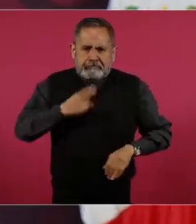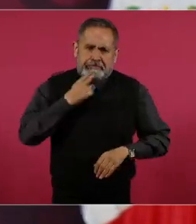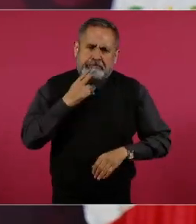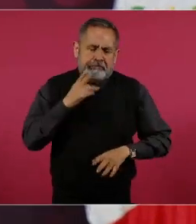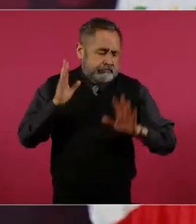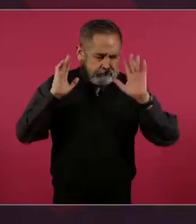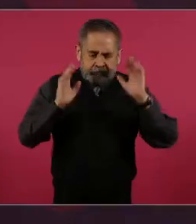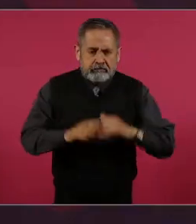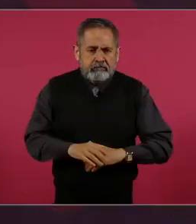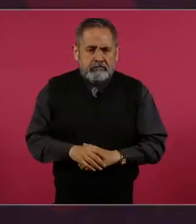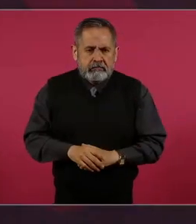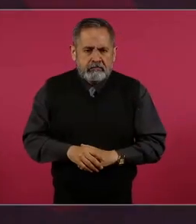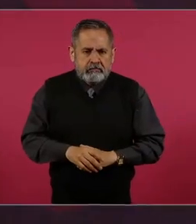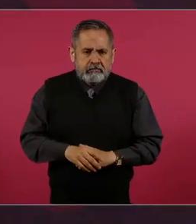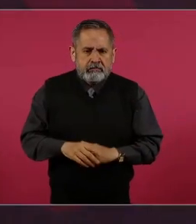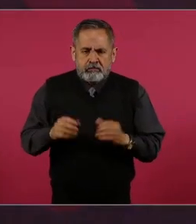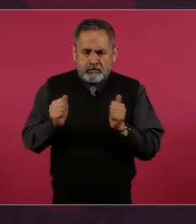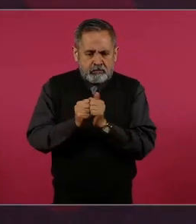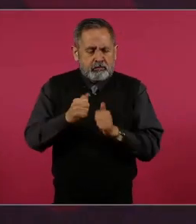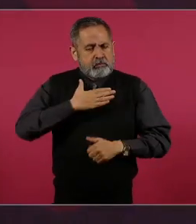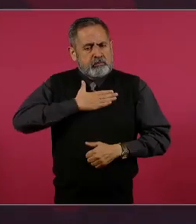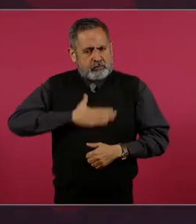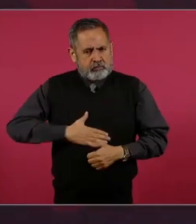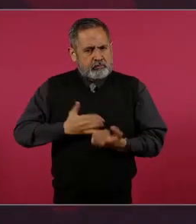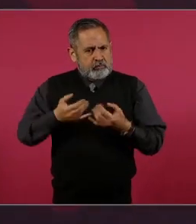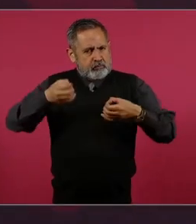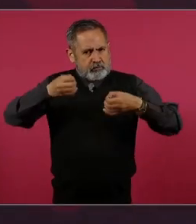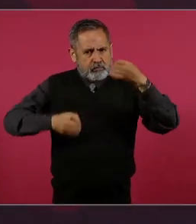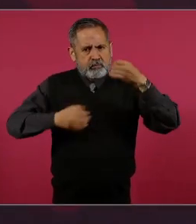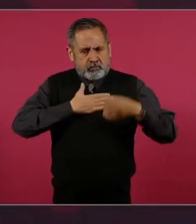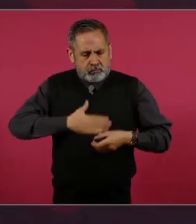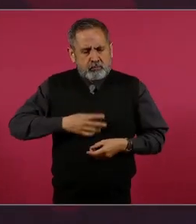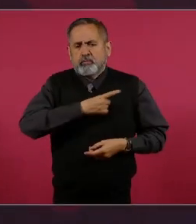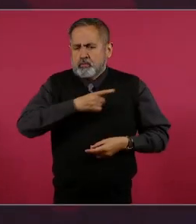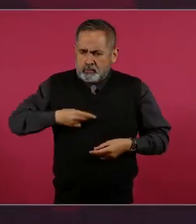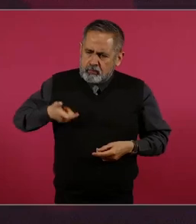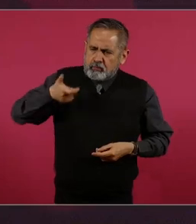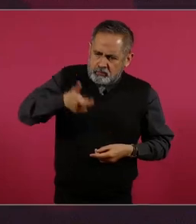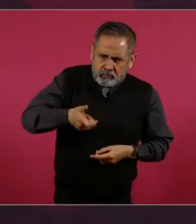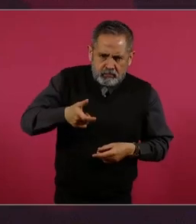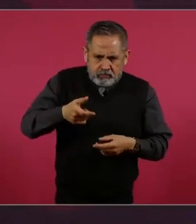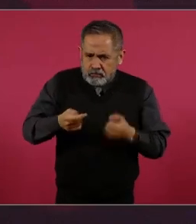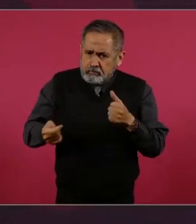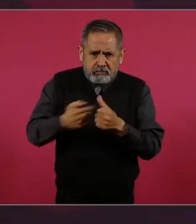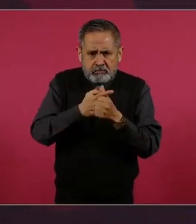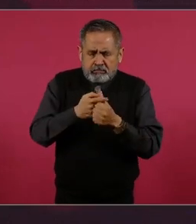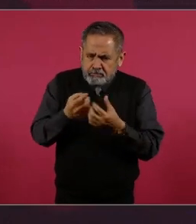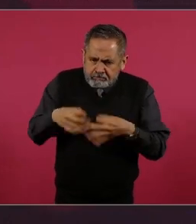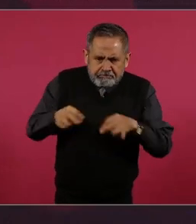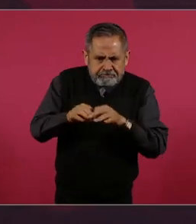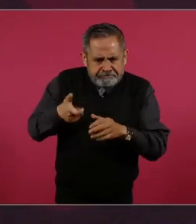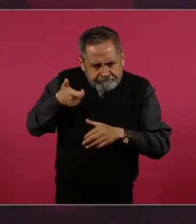la justicia es algo prioritario.